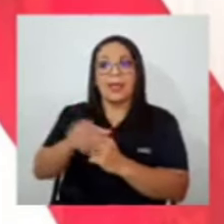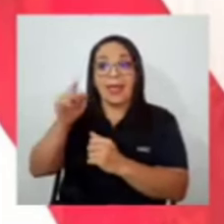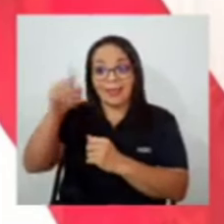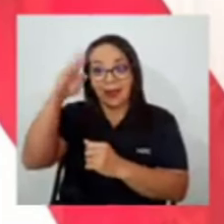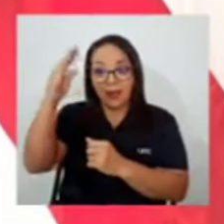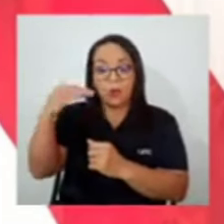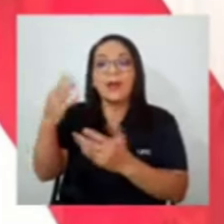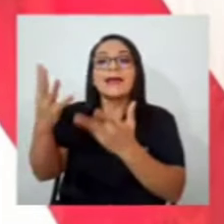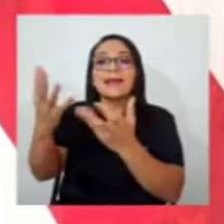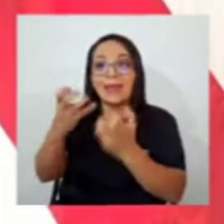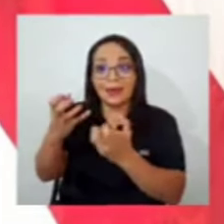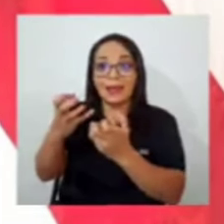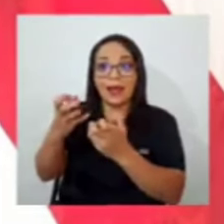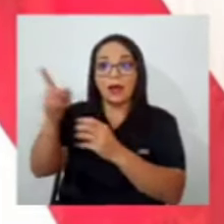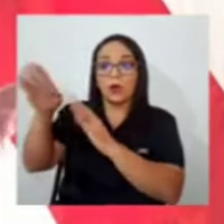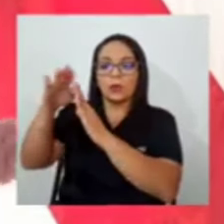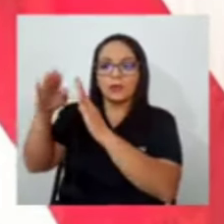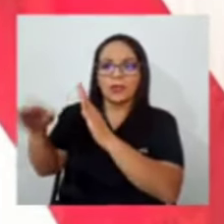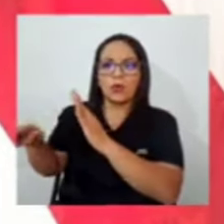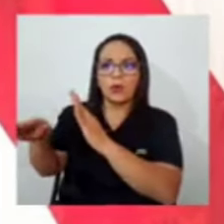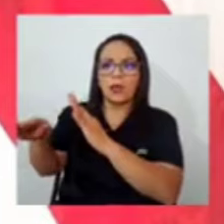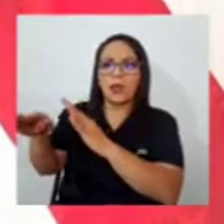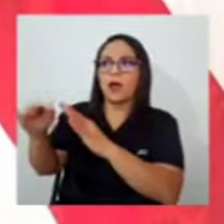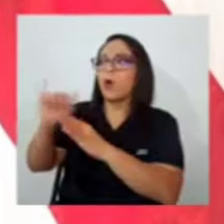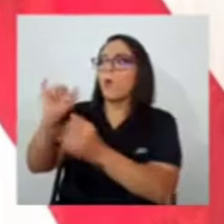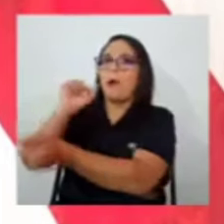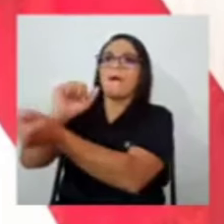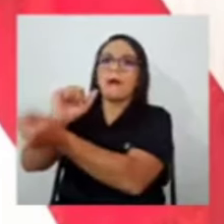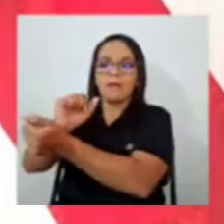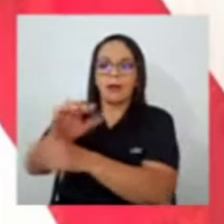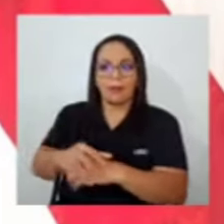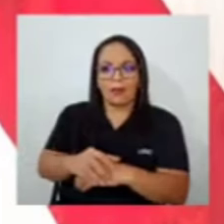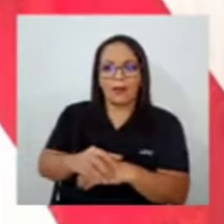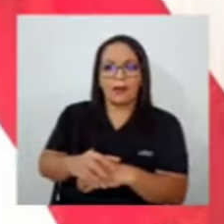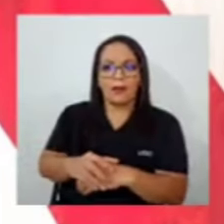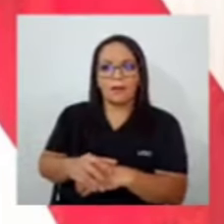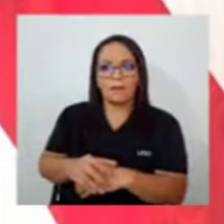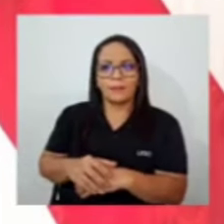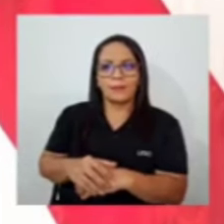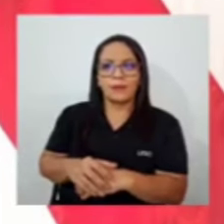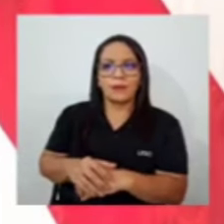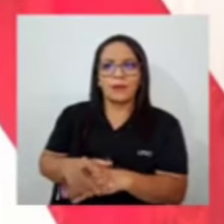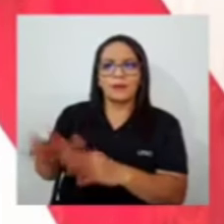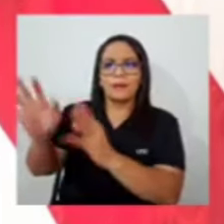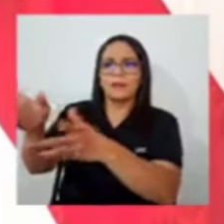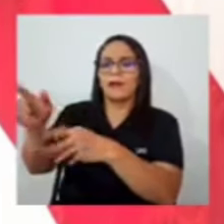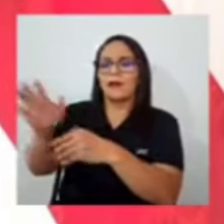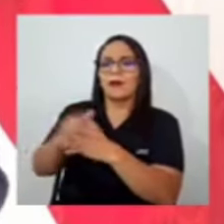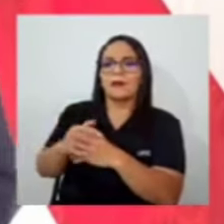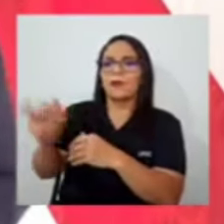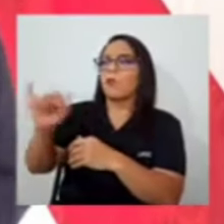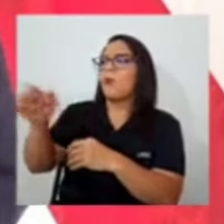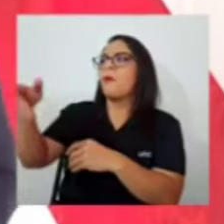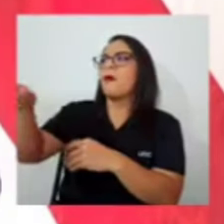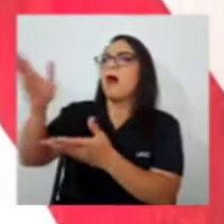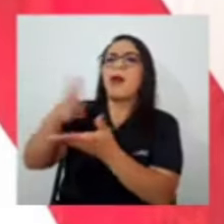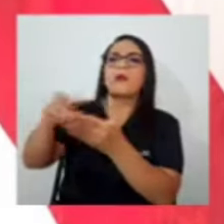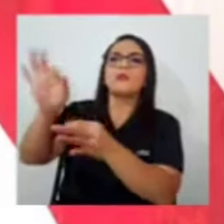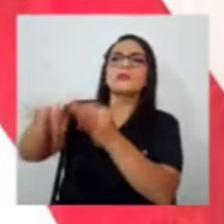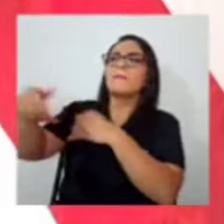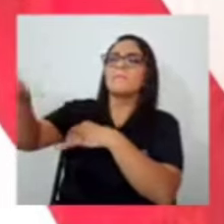sí, más que como dijo la Contraloría, yo creo, en aquel tiempo, como algo, una flor pintada en la pared o algo así.